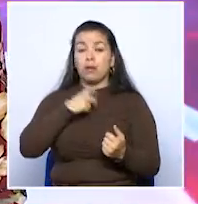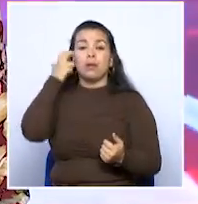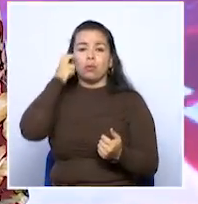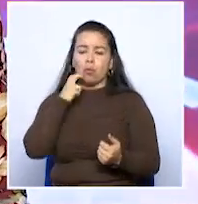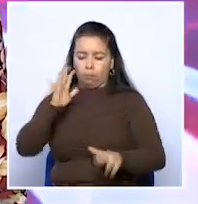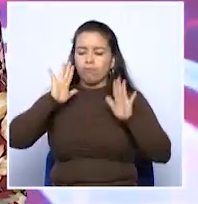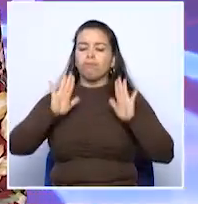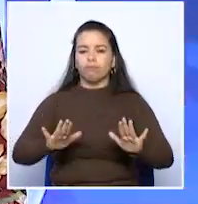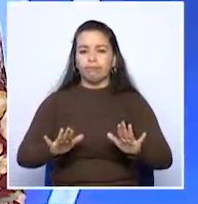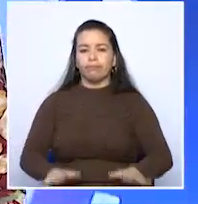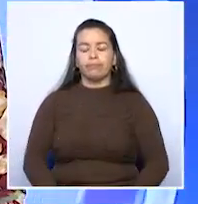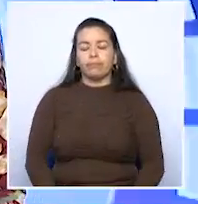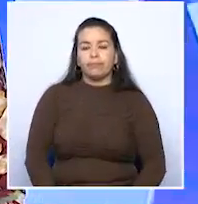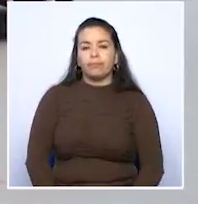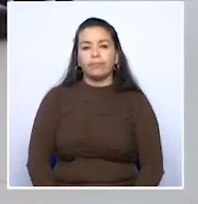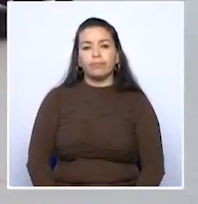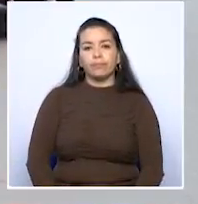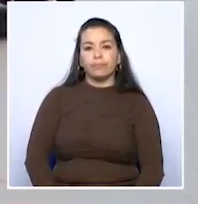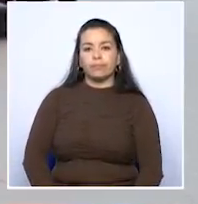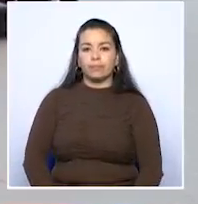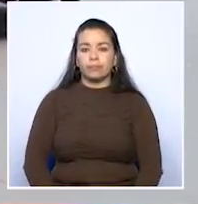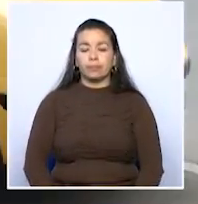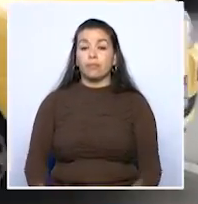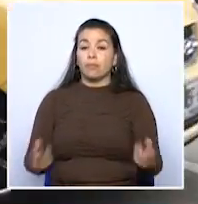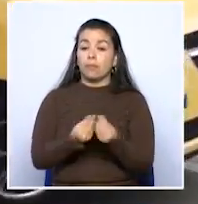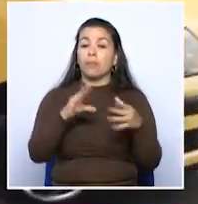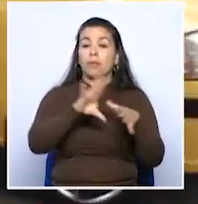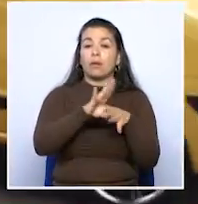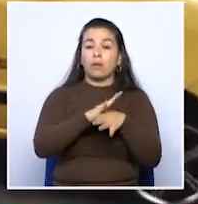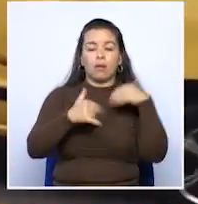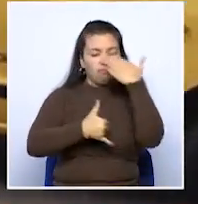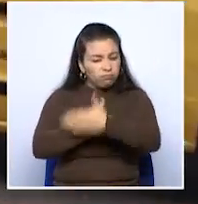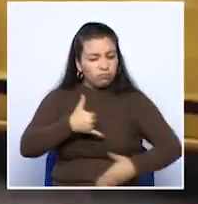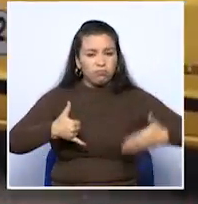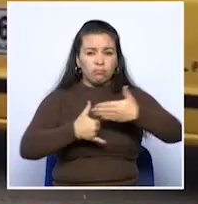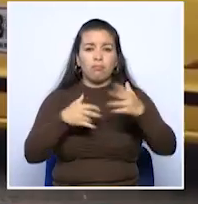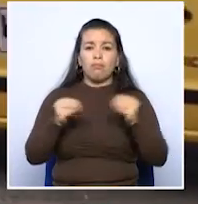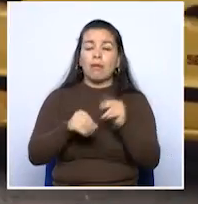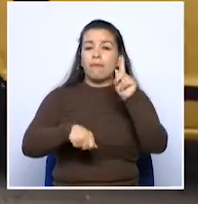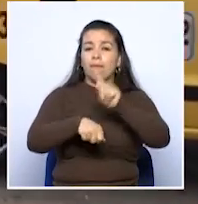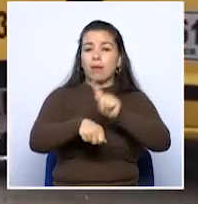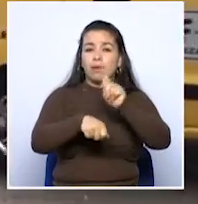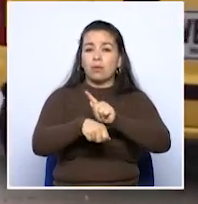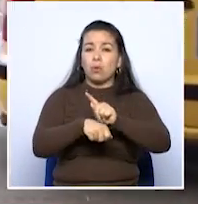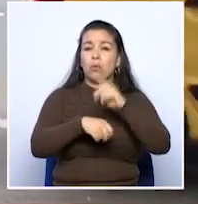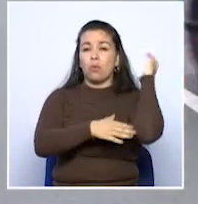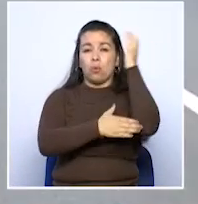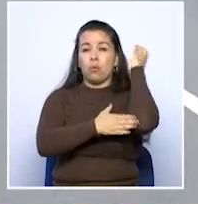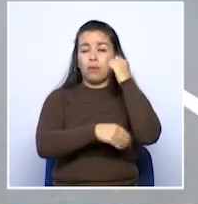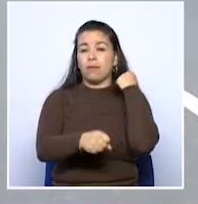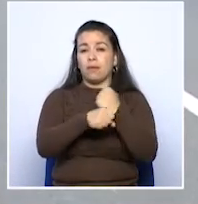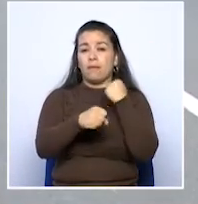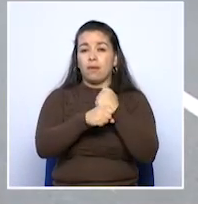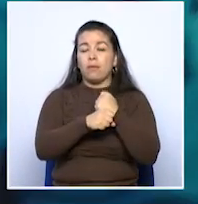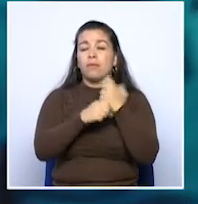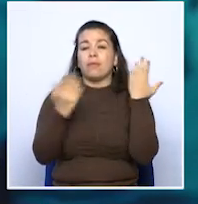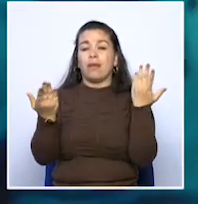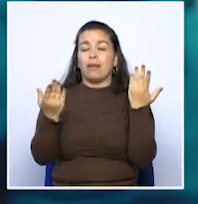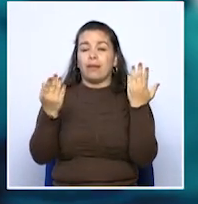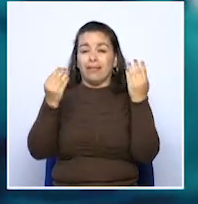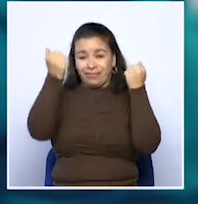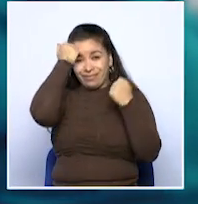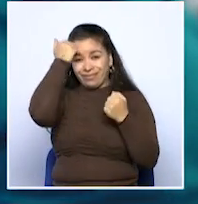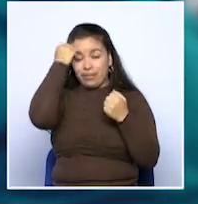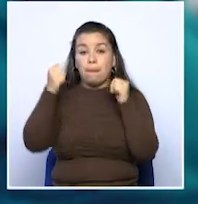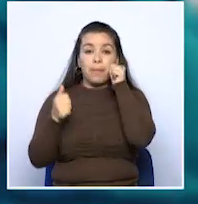lo harán mañana. El gremio de los taxistas en todo el país y la Federación Colombiana de Trabajadores de la Educación FECODE mañana